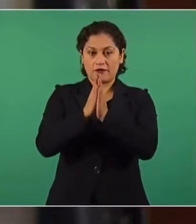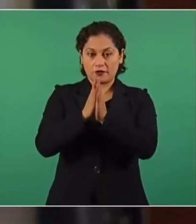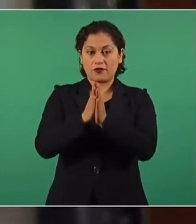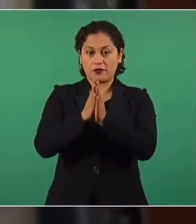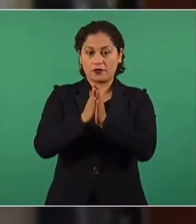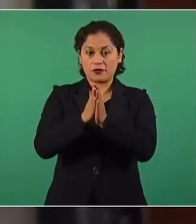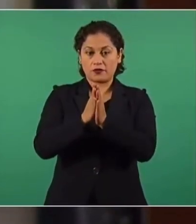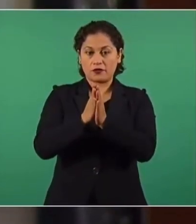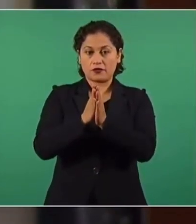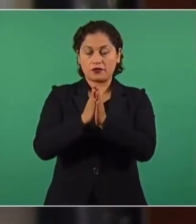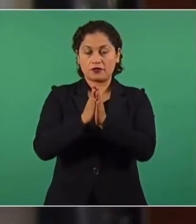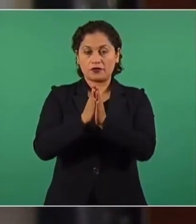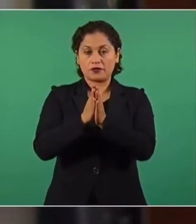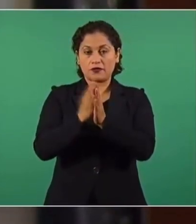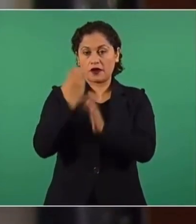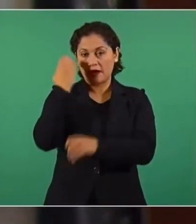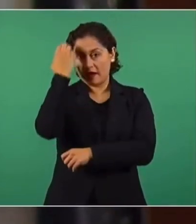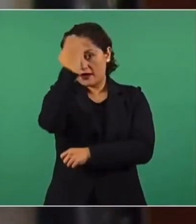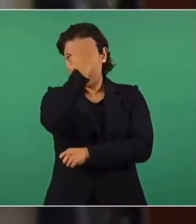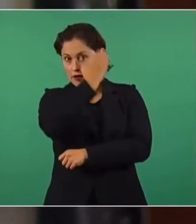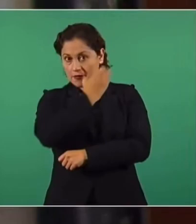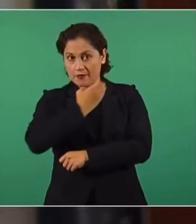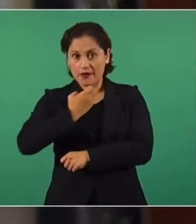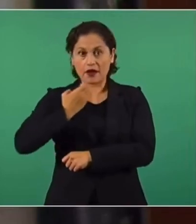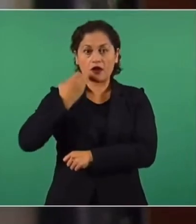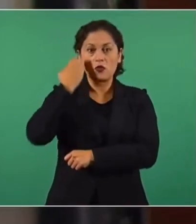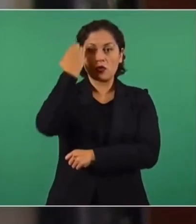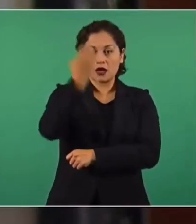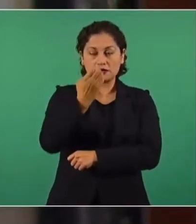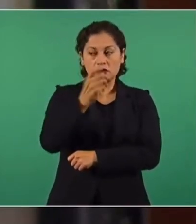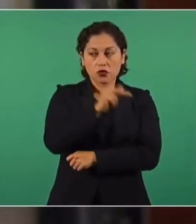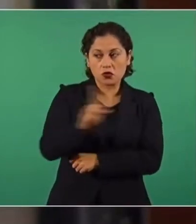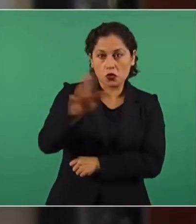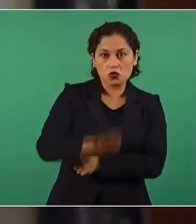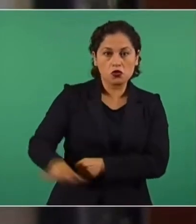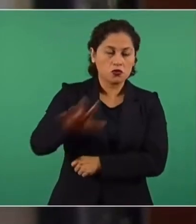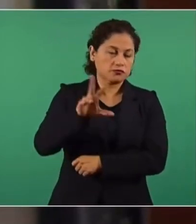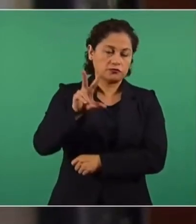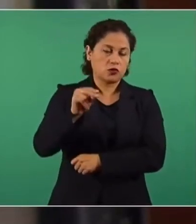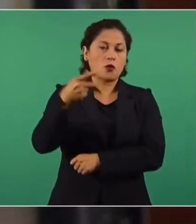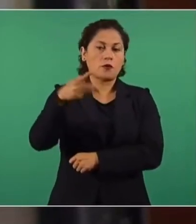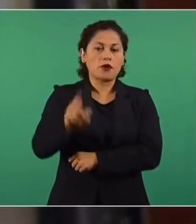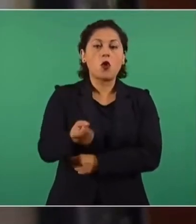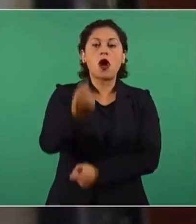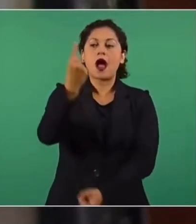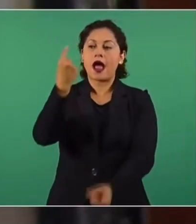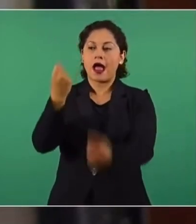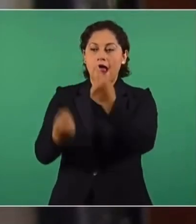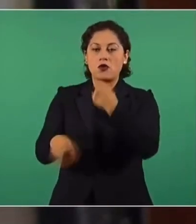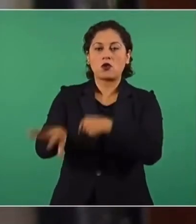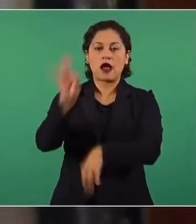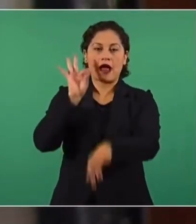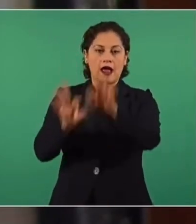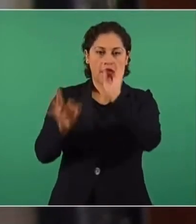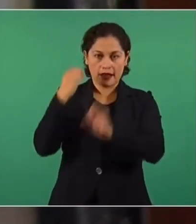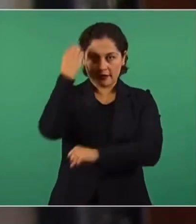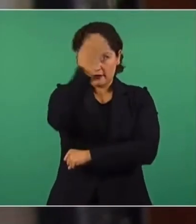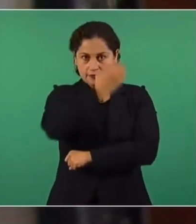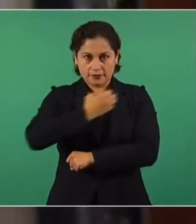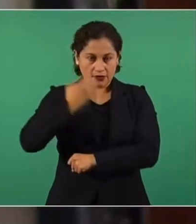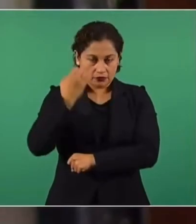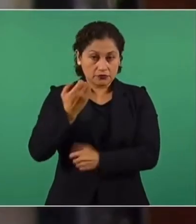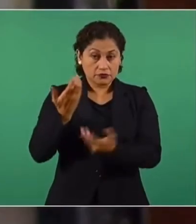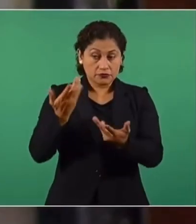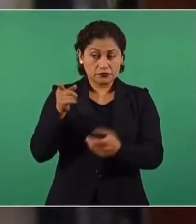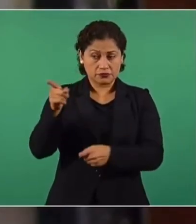si no es general, de manera aleatoria. Usted ya había comentado esta posibilidad, cómo se mantiene ello,